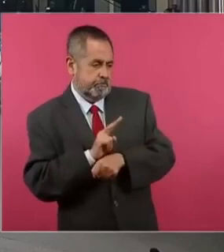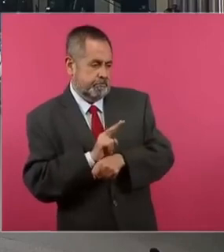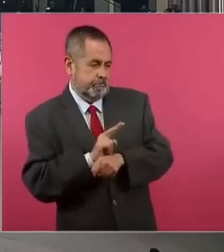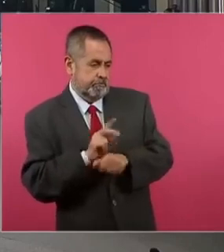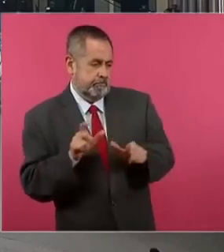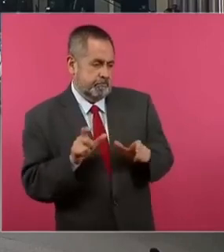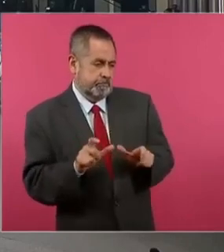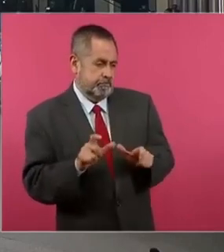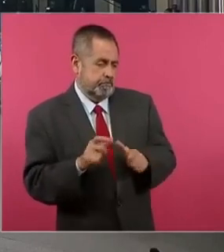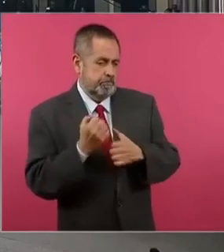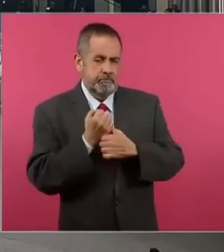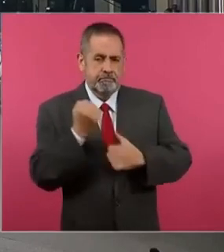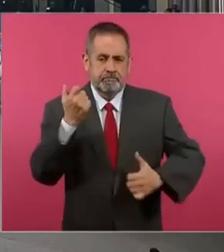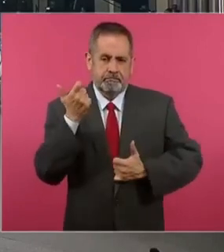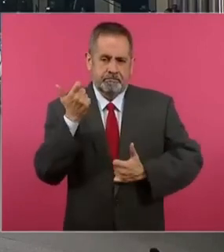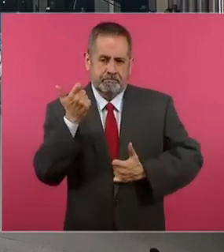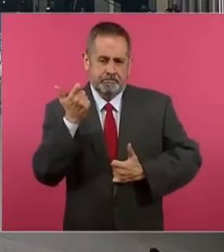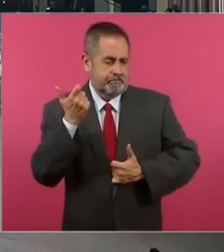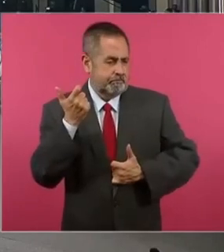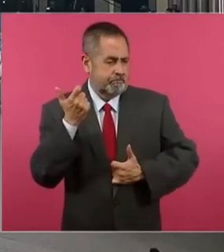con armas largas.